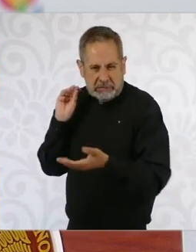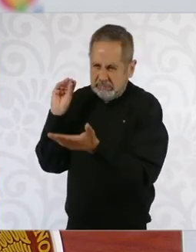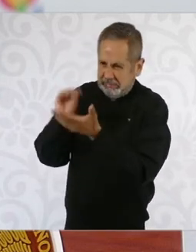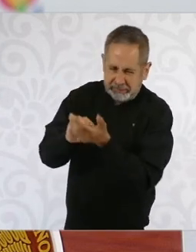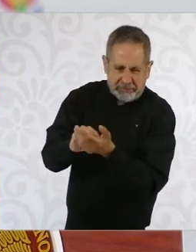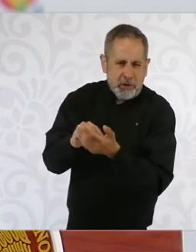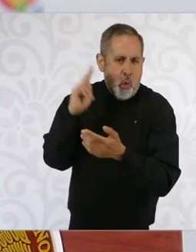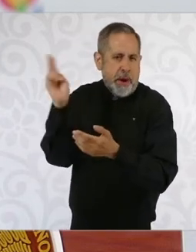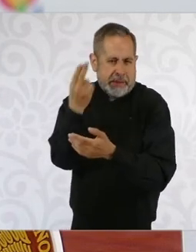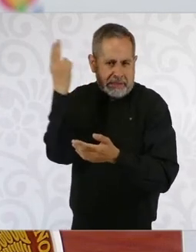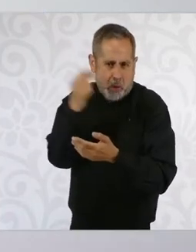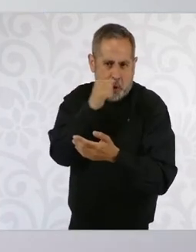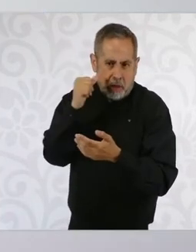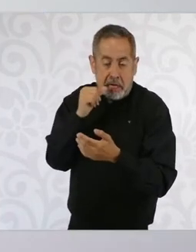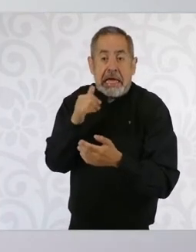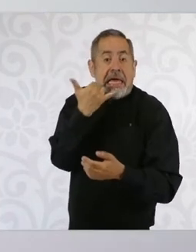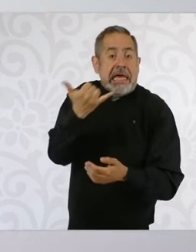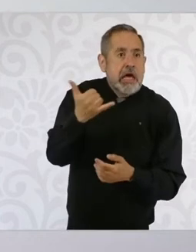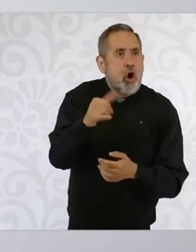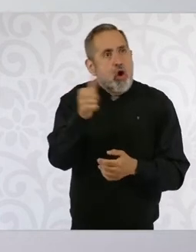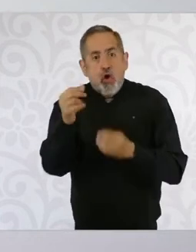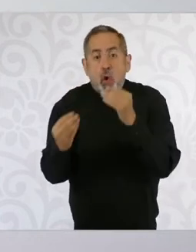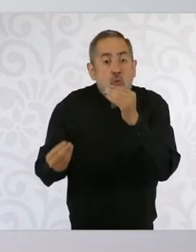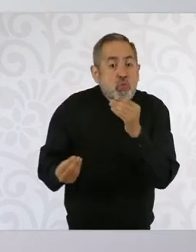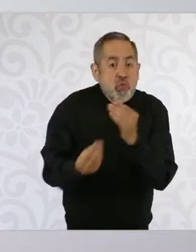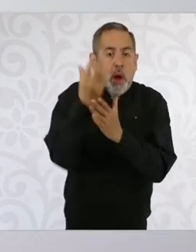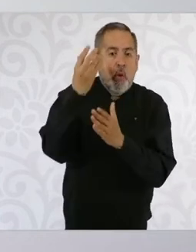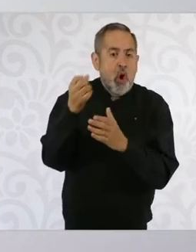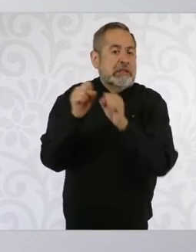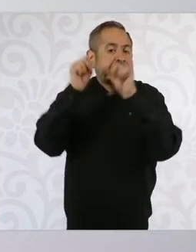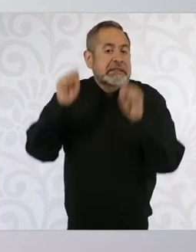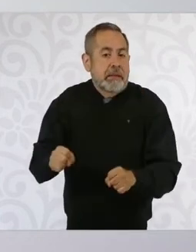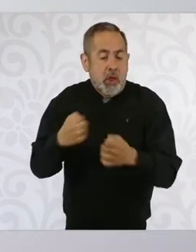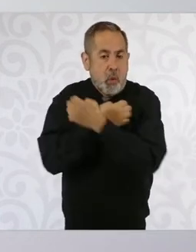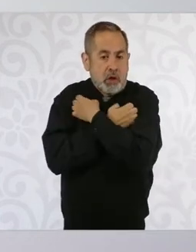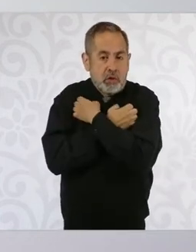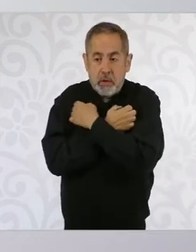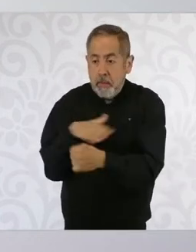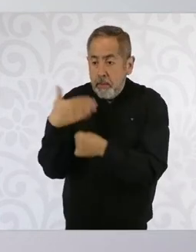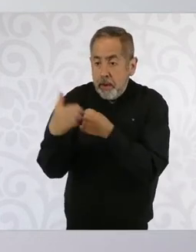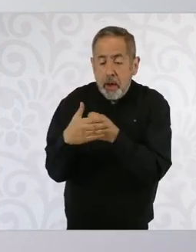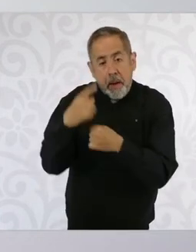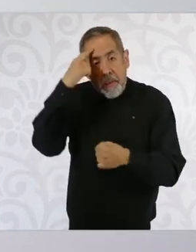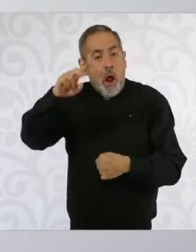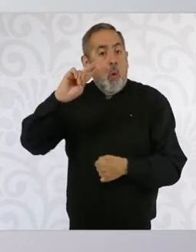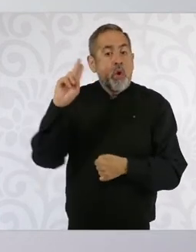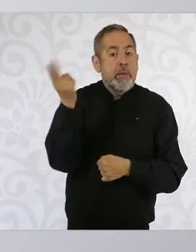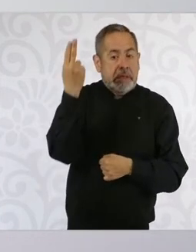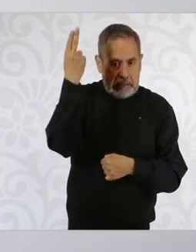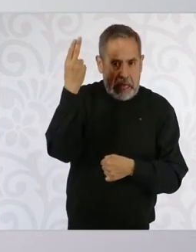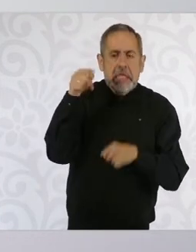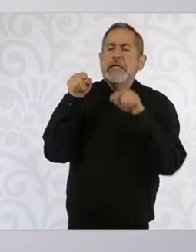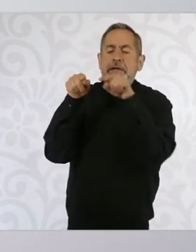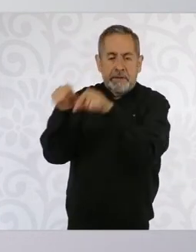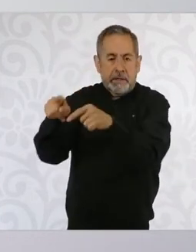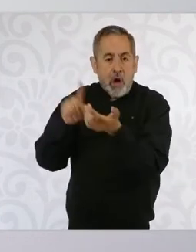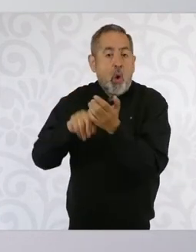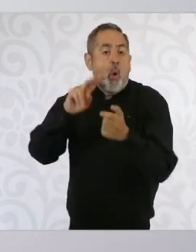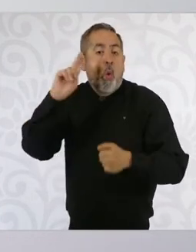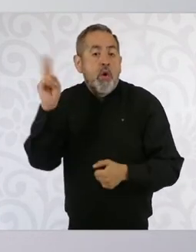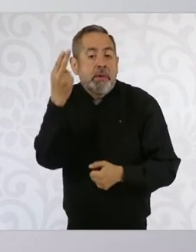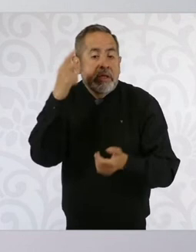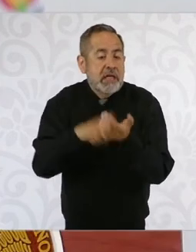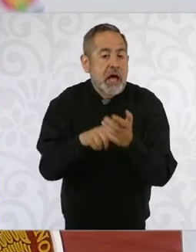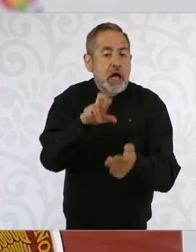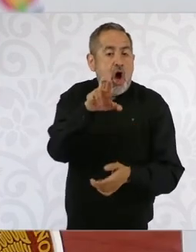sistema educativo para la educación superior, que son las Universidades